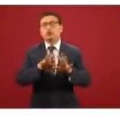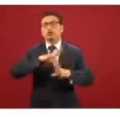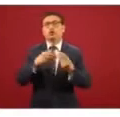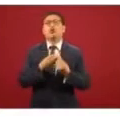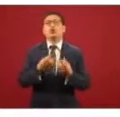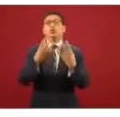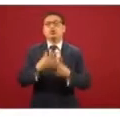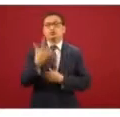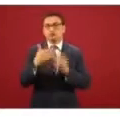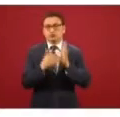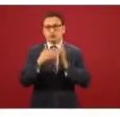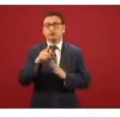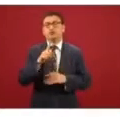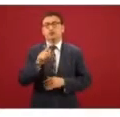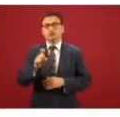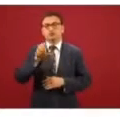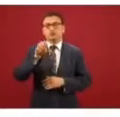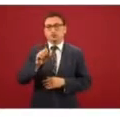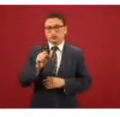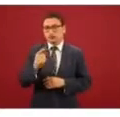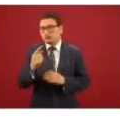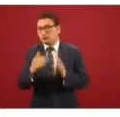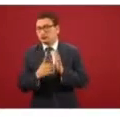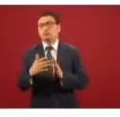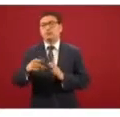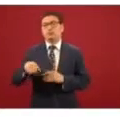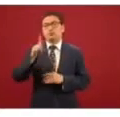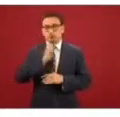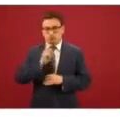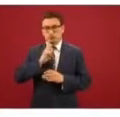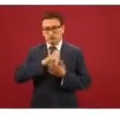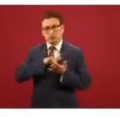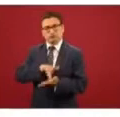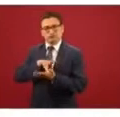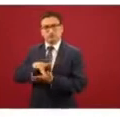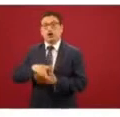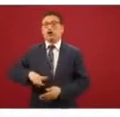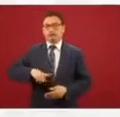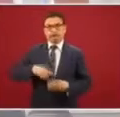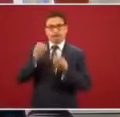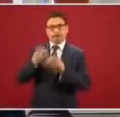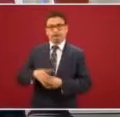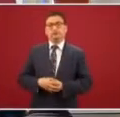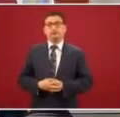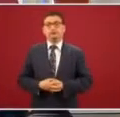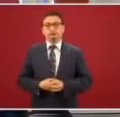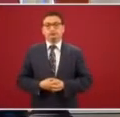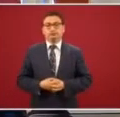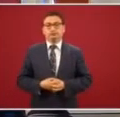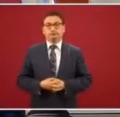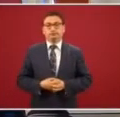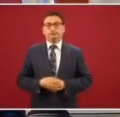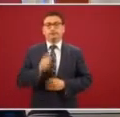millones 161 mil mujeres que están siendo apoyadas por el gobierno, lo que significa